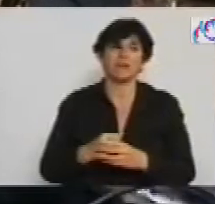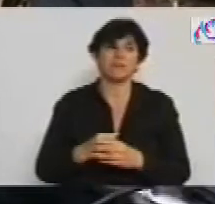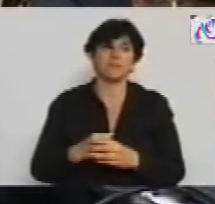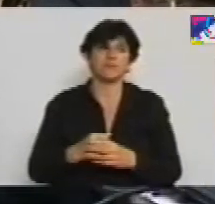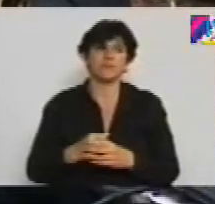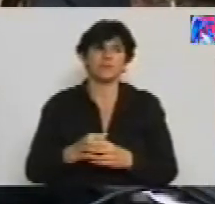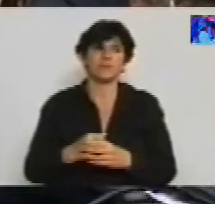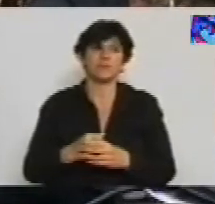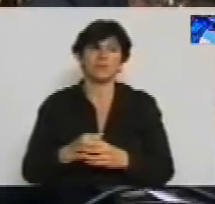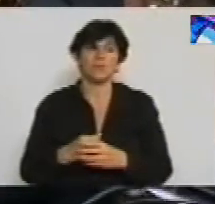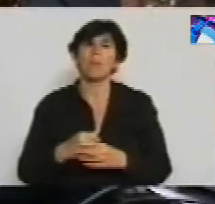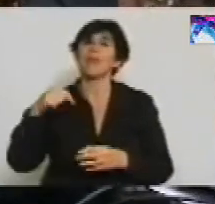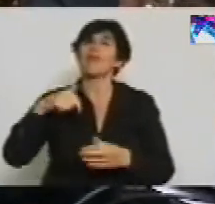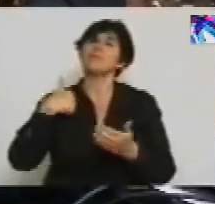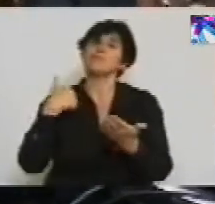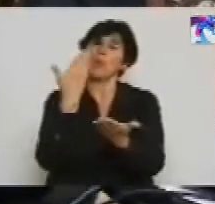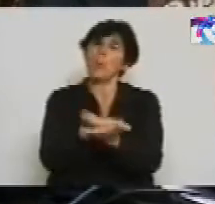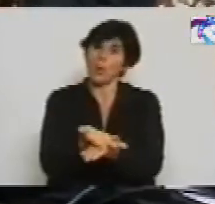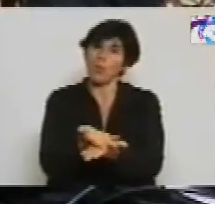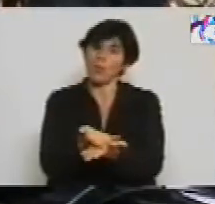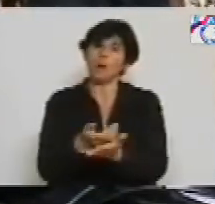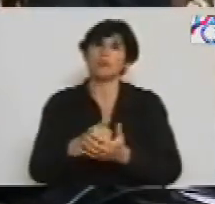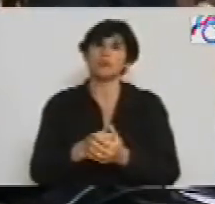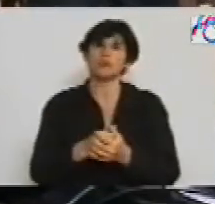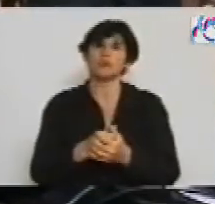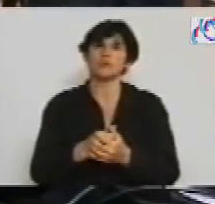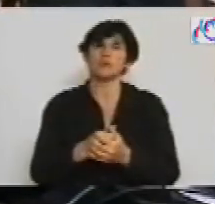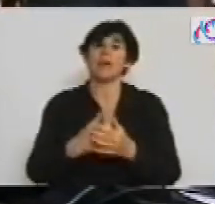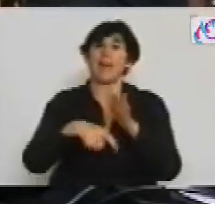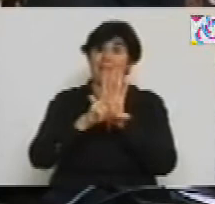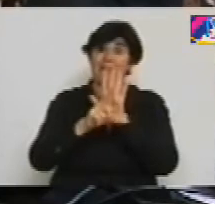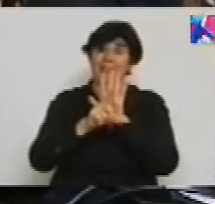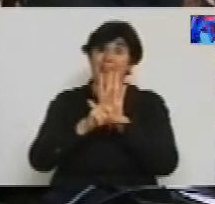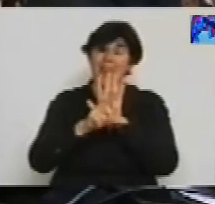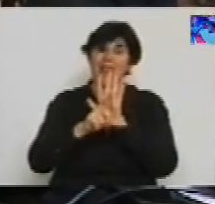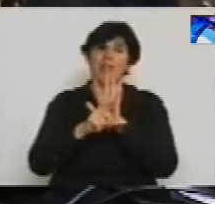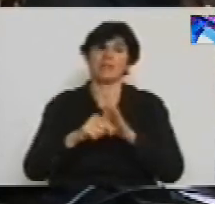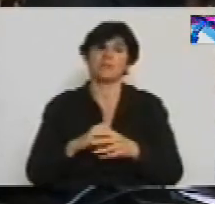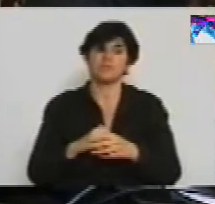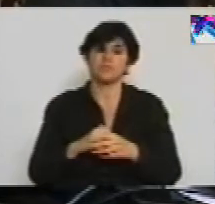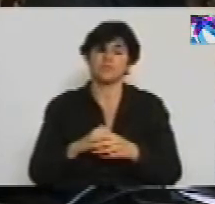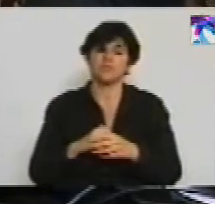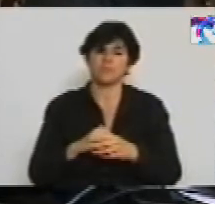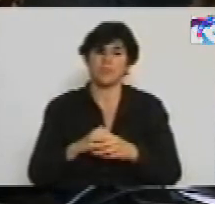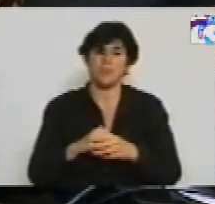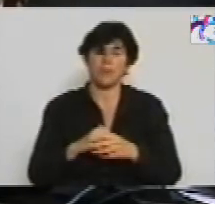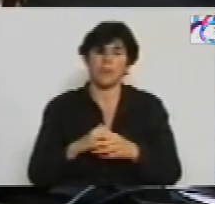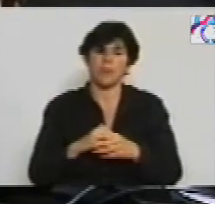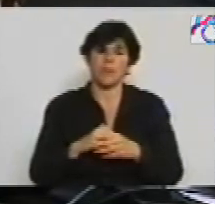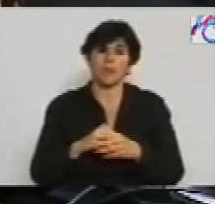Venimos a proponer una ley que implica